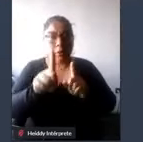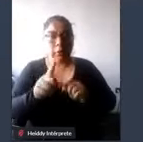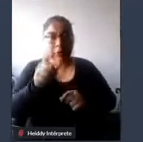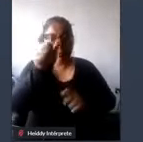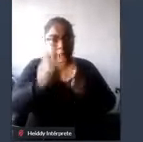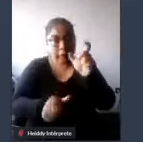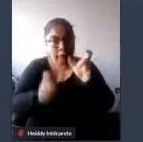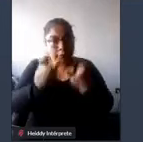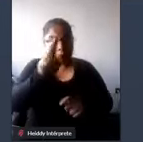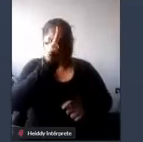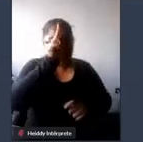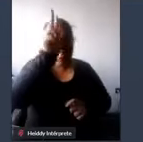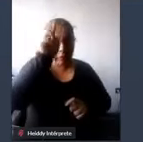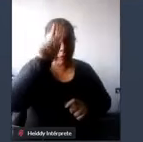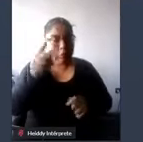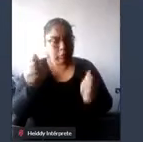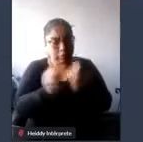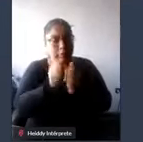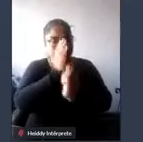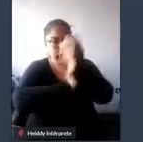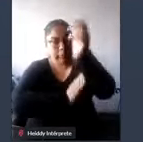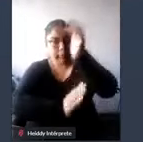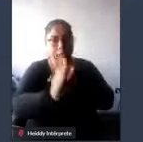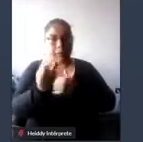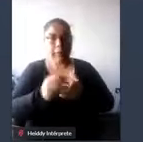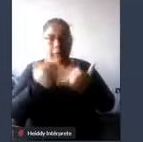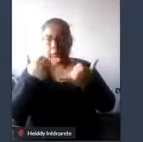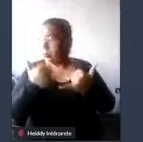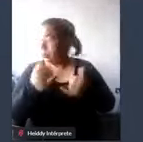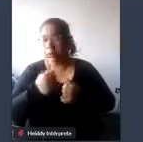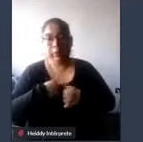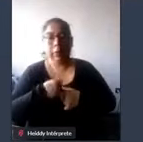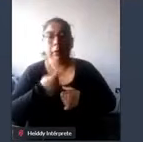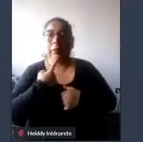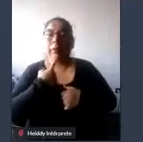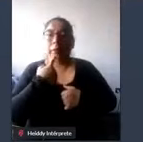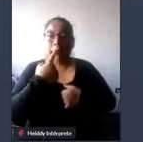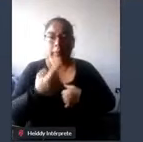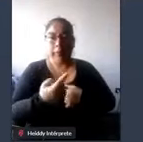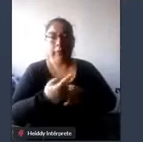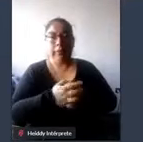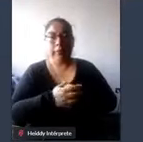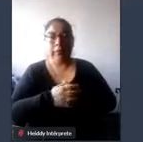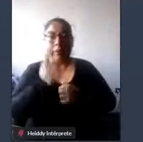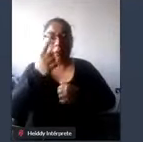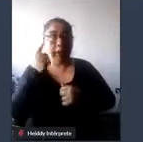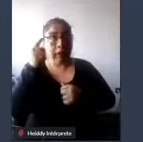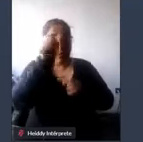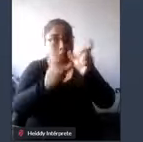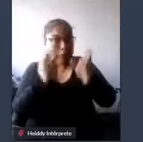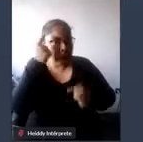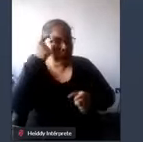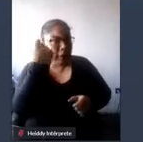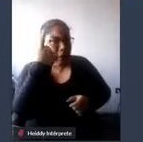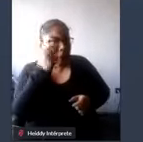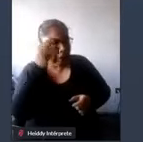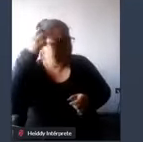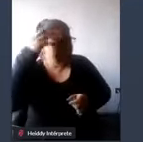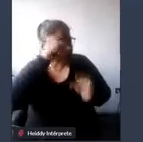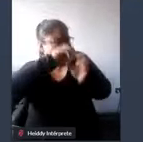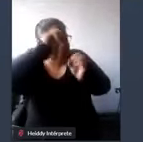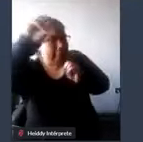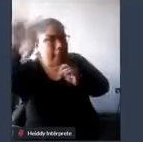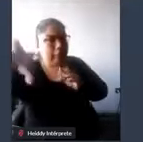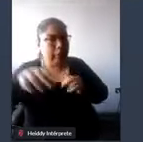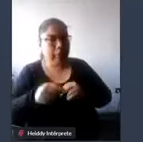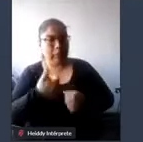los peruanos con discapacidad. Entonces, primer mito que yo quiero que la gente se quite de la cabeza, que